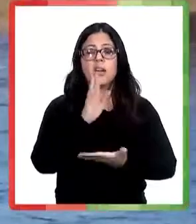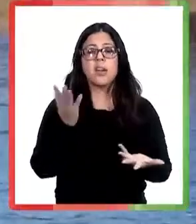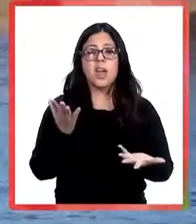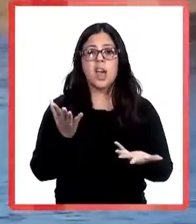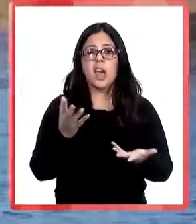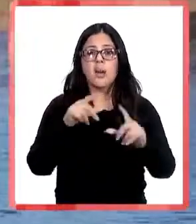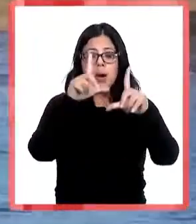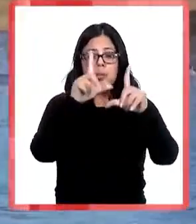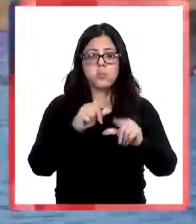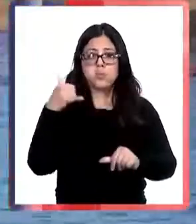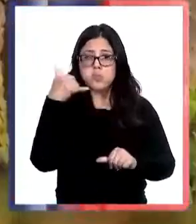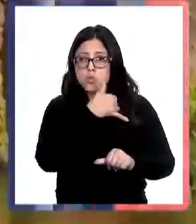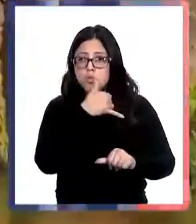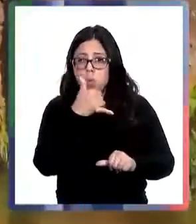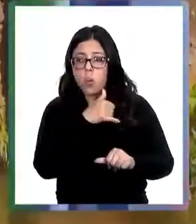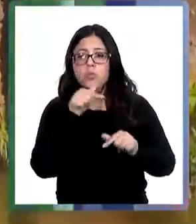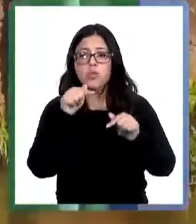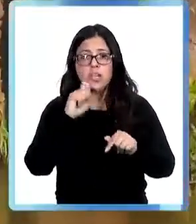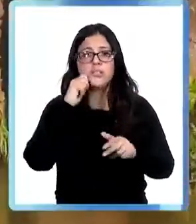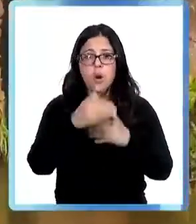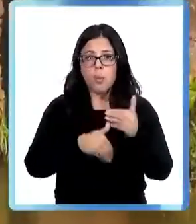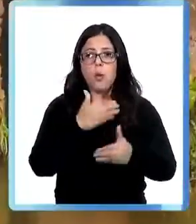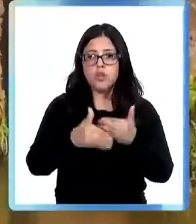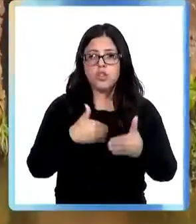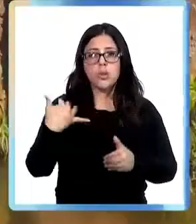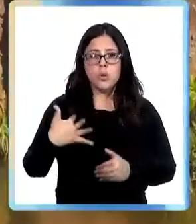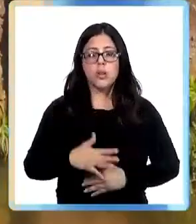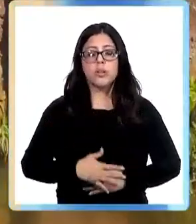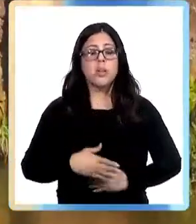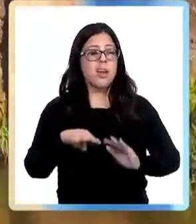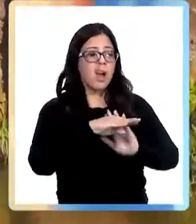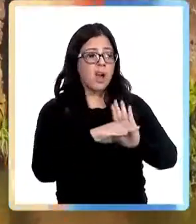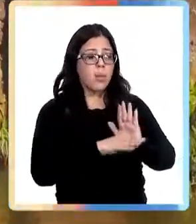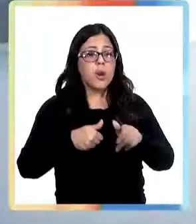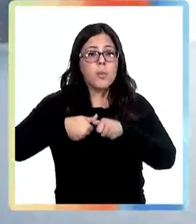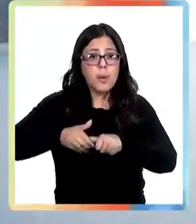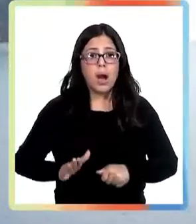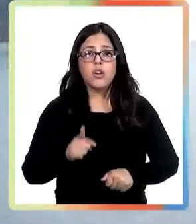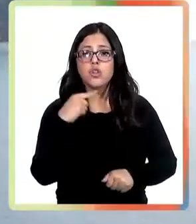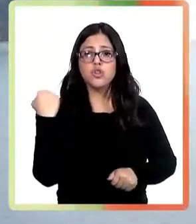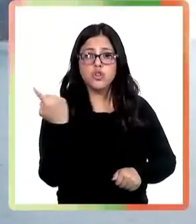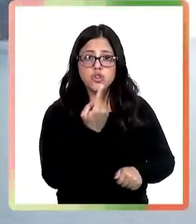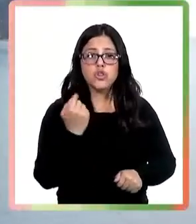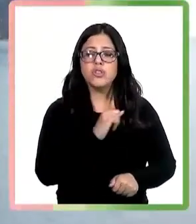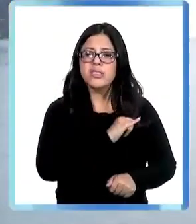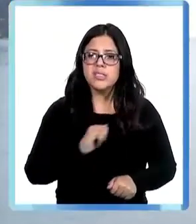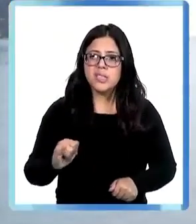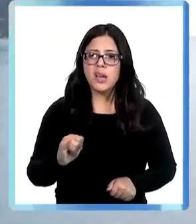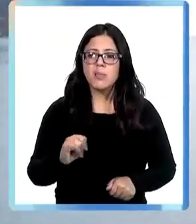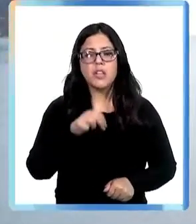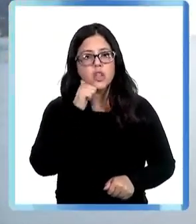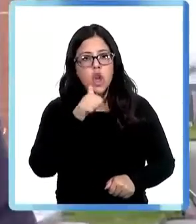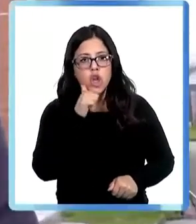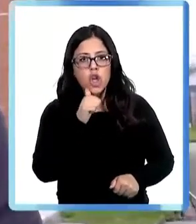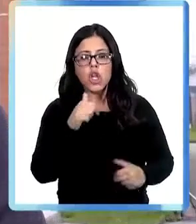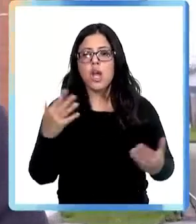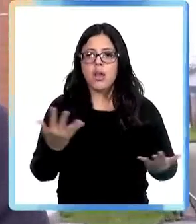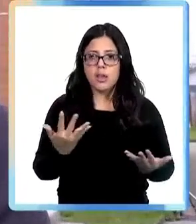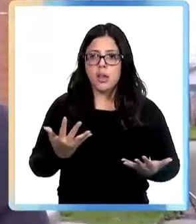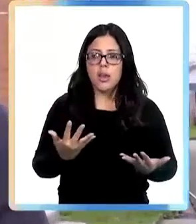su descontaminación y que involucra todo un proceso. Es un programa permanente nosotros vamos a estar constantemente periódicamente